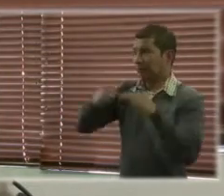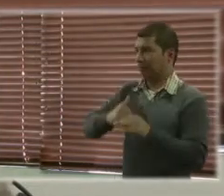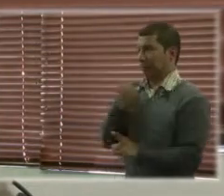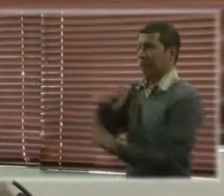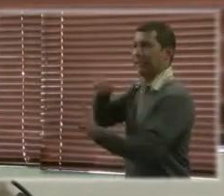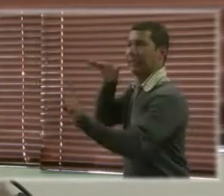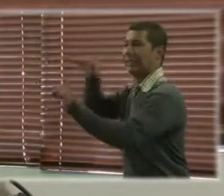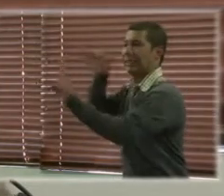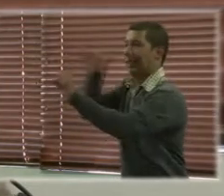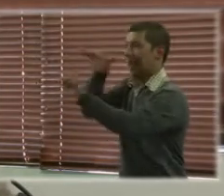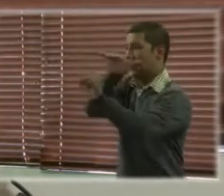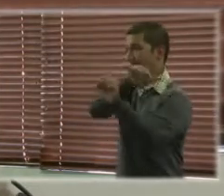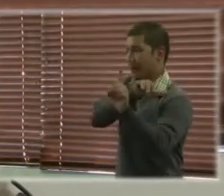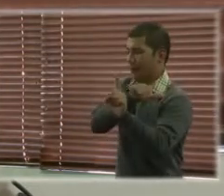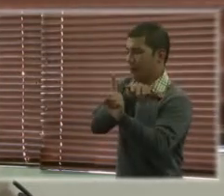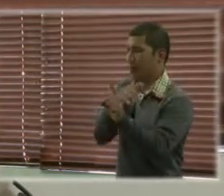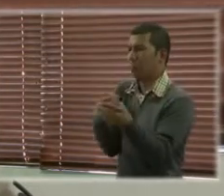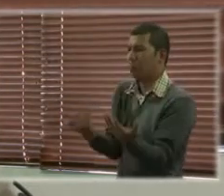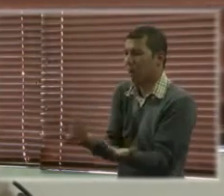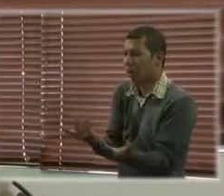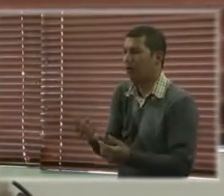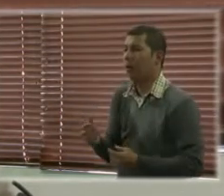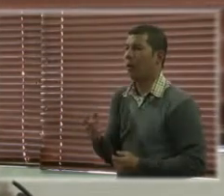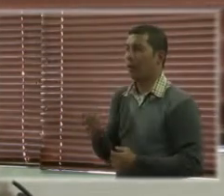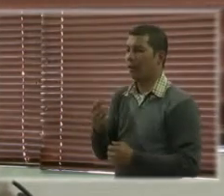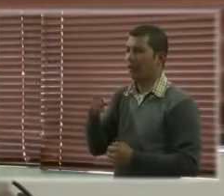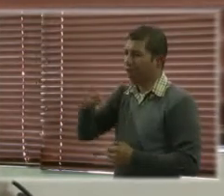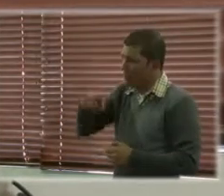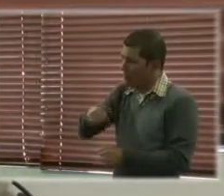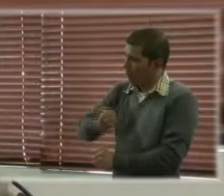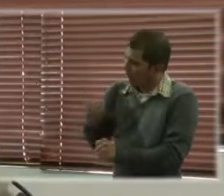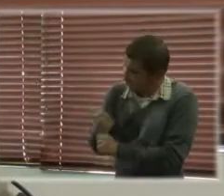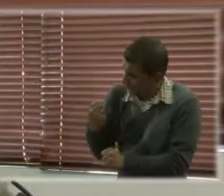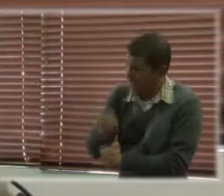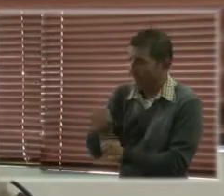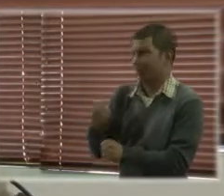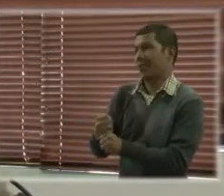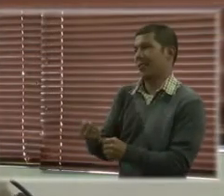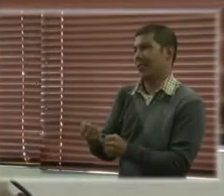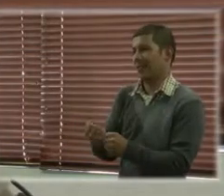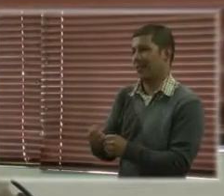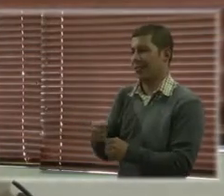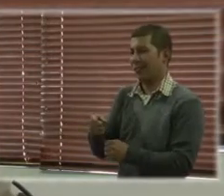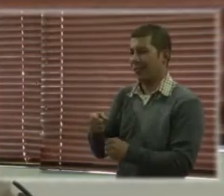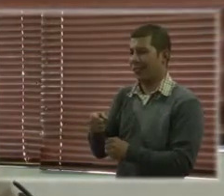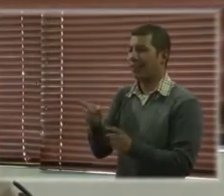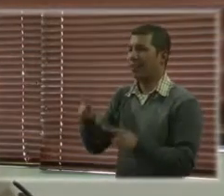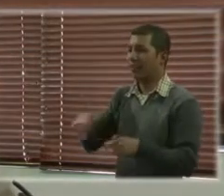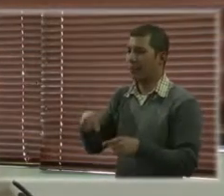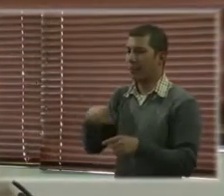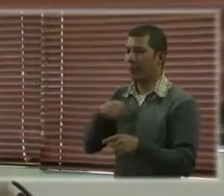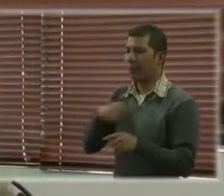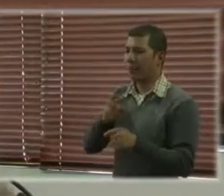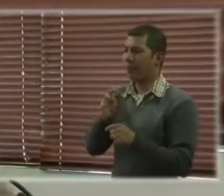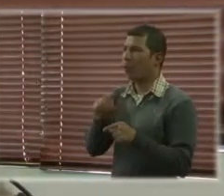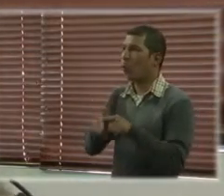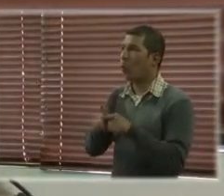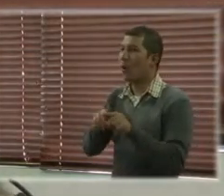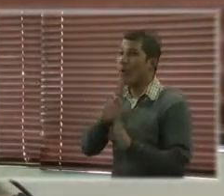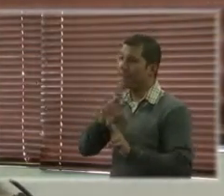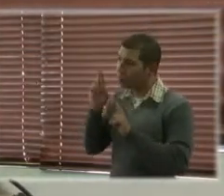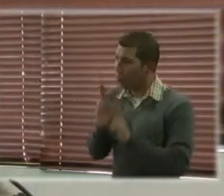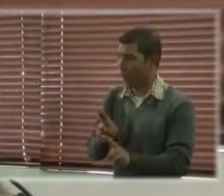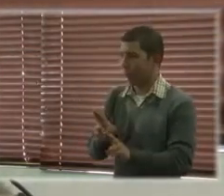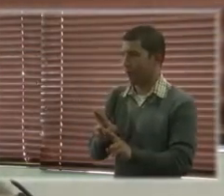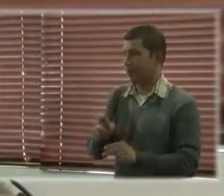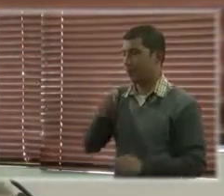conscientes de que trabajar en la prevención, eliminación y respuesta de la violencia en contra de las mujeres y niñas